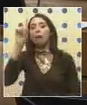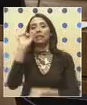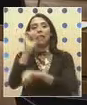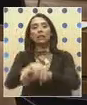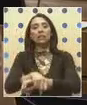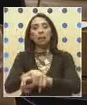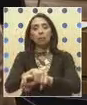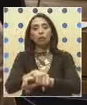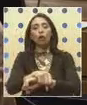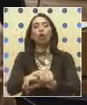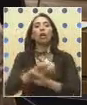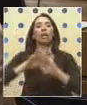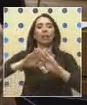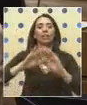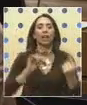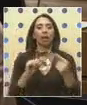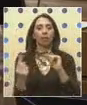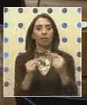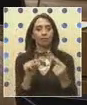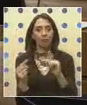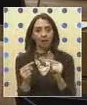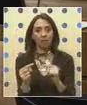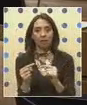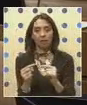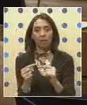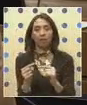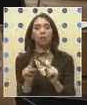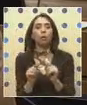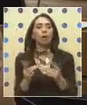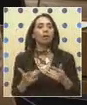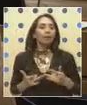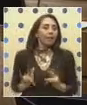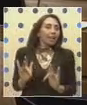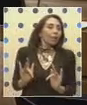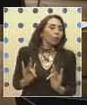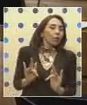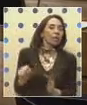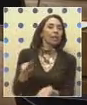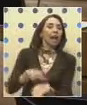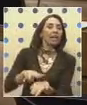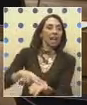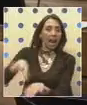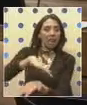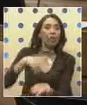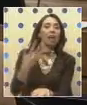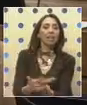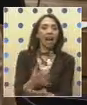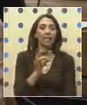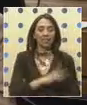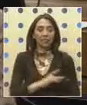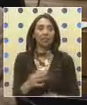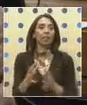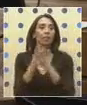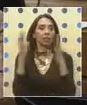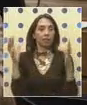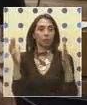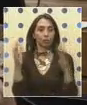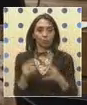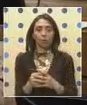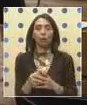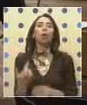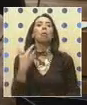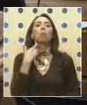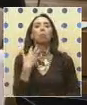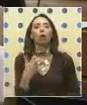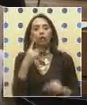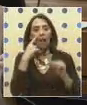evitar el debate. Es eludir una realidad que existe en Chile enorme. ¿Por qué